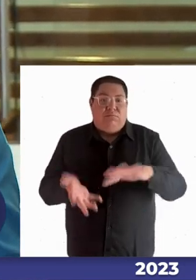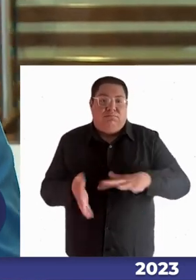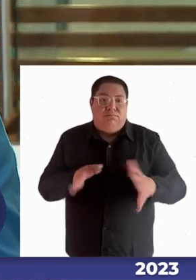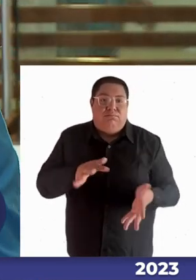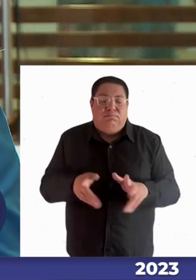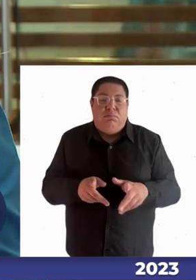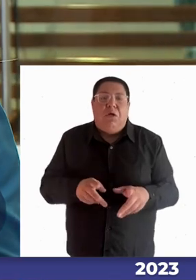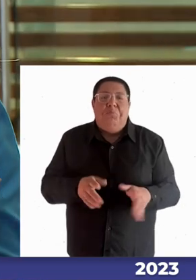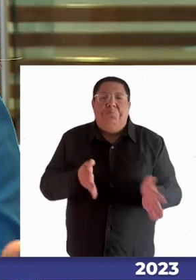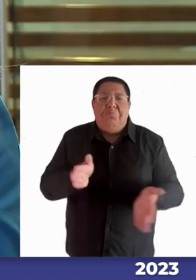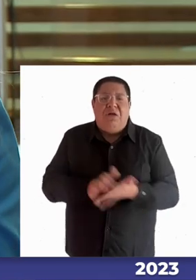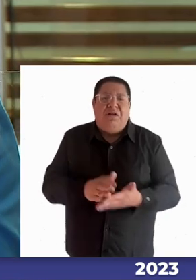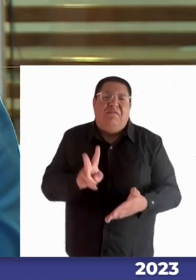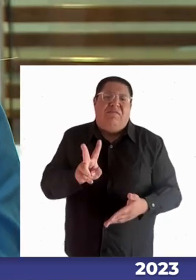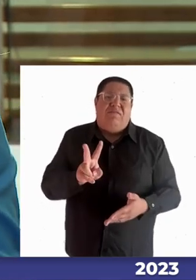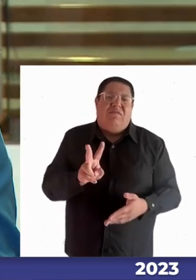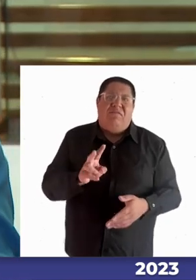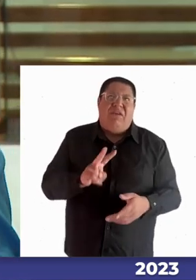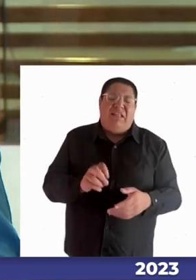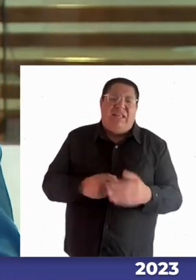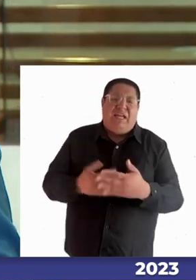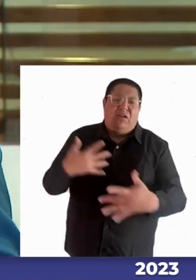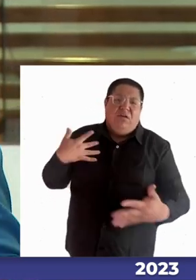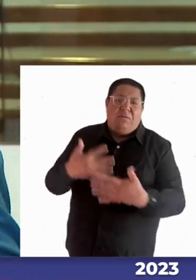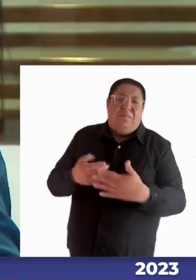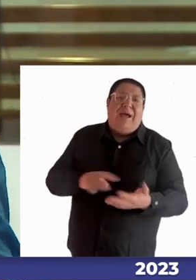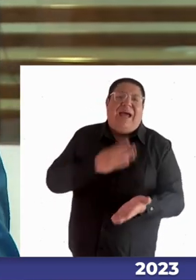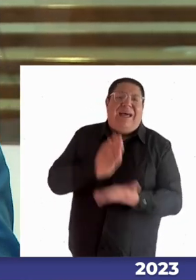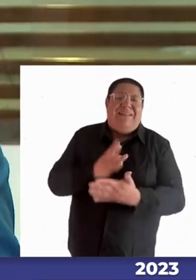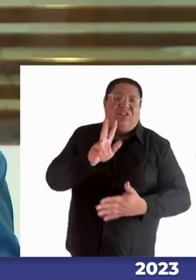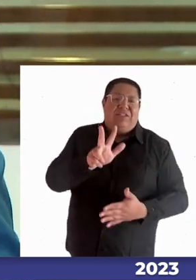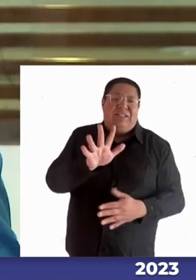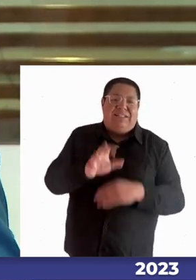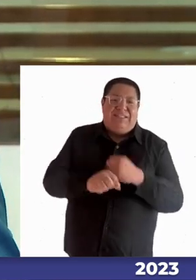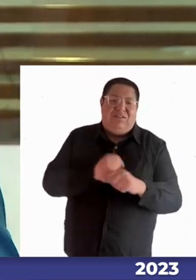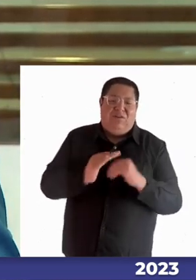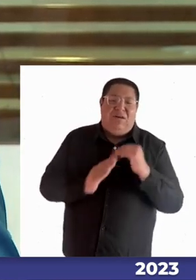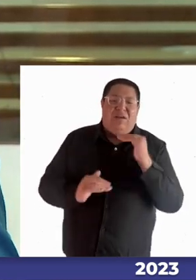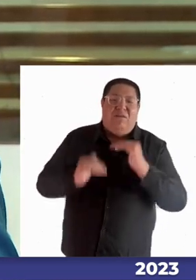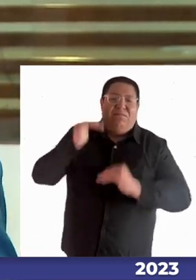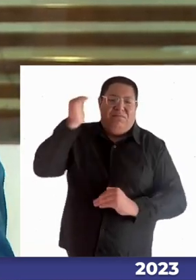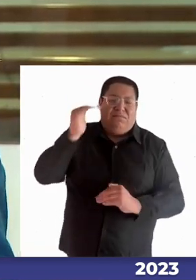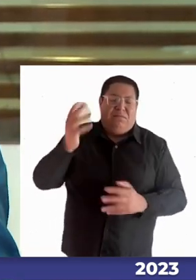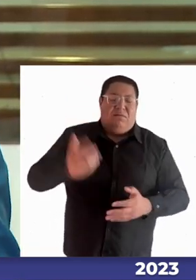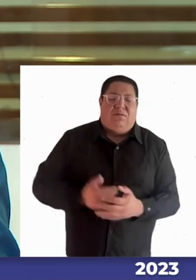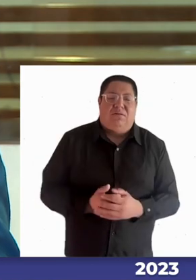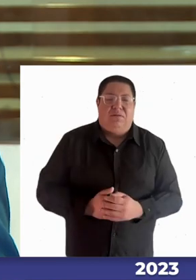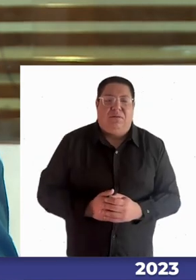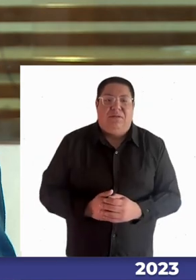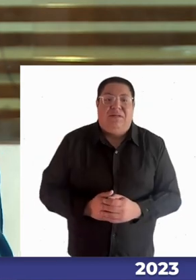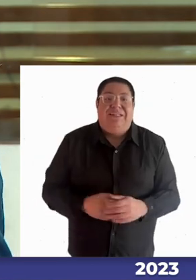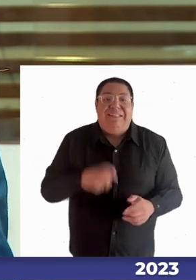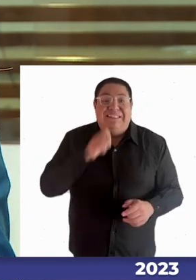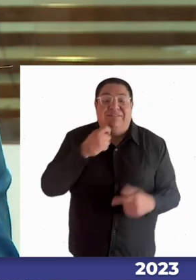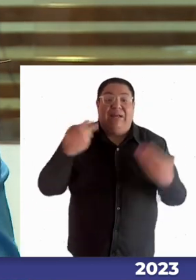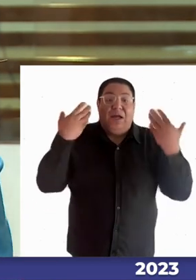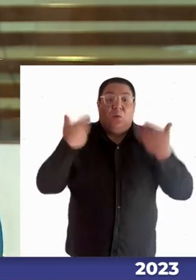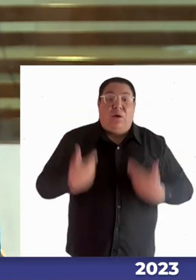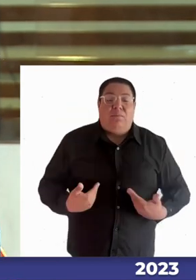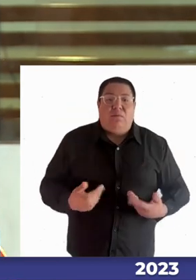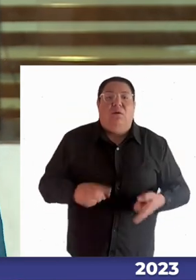años ha aumentado 85 años y más y eso obviamente que va generando un deterioro físico que va